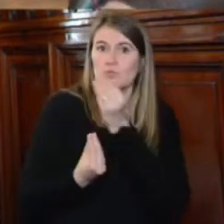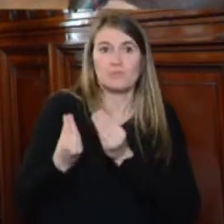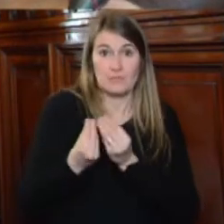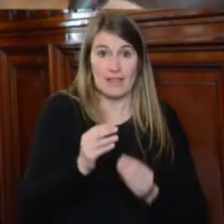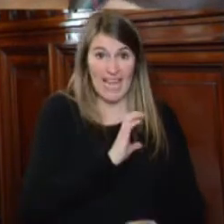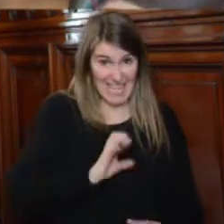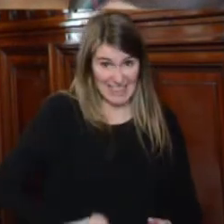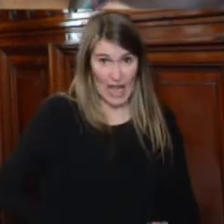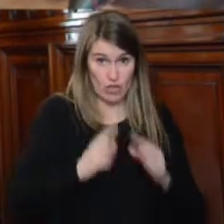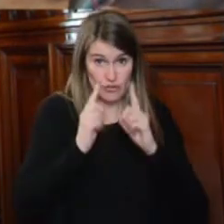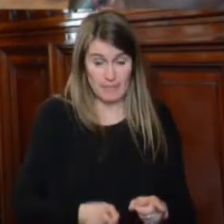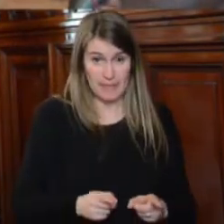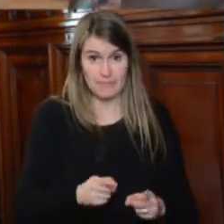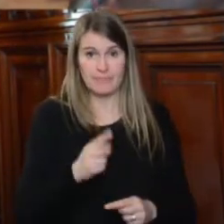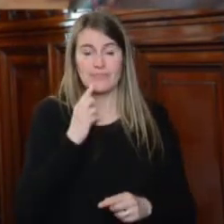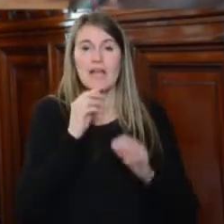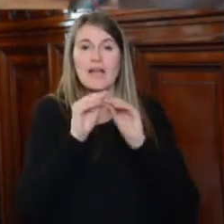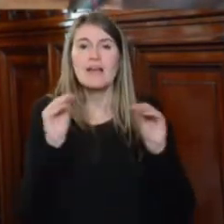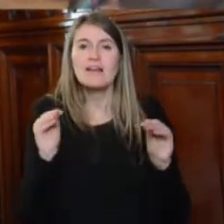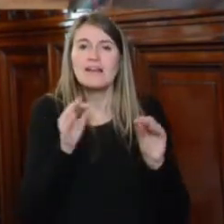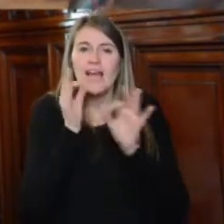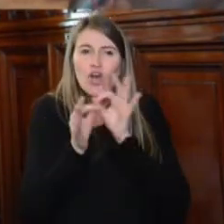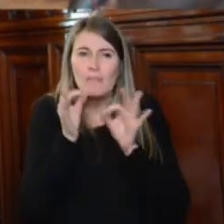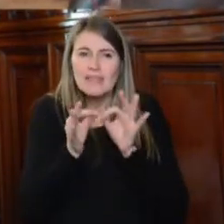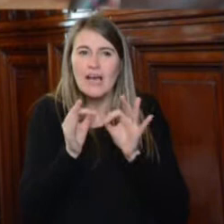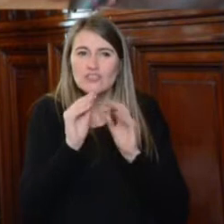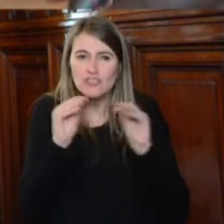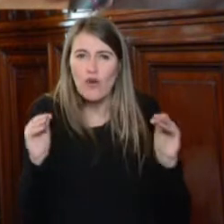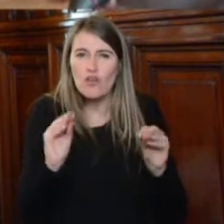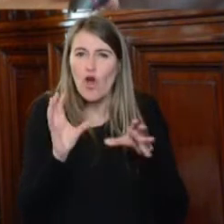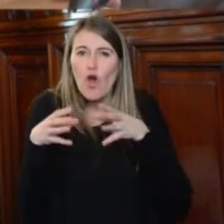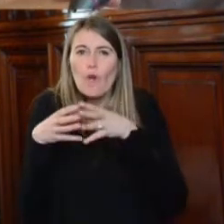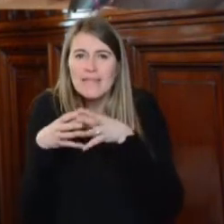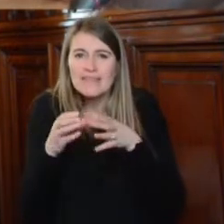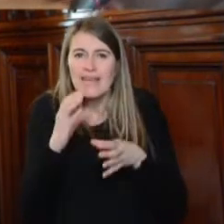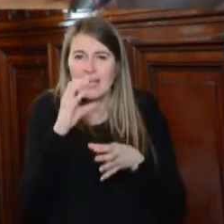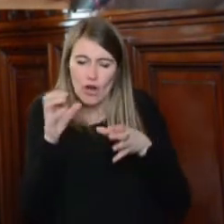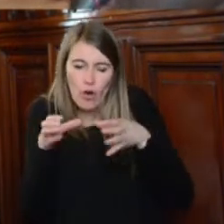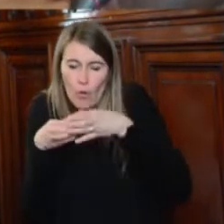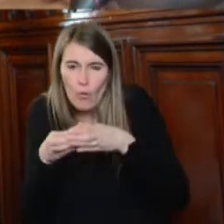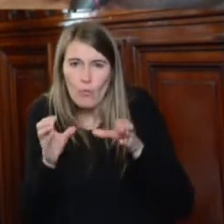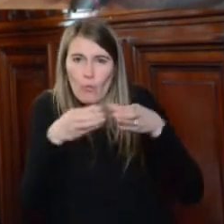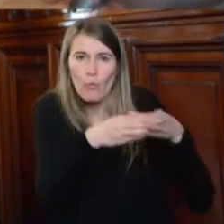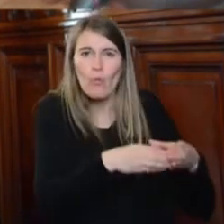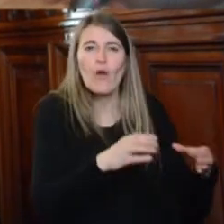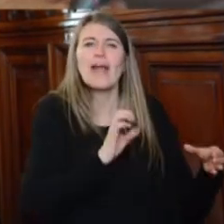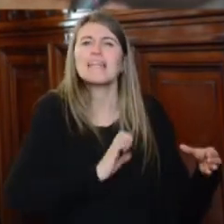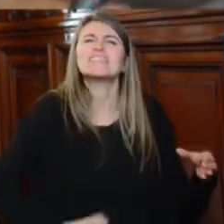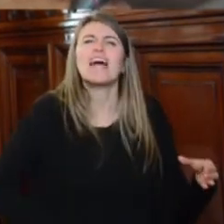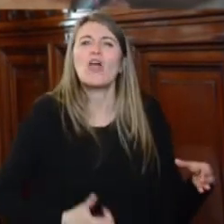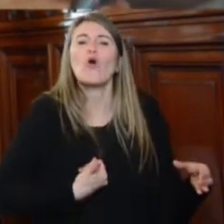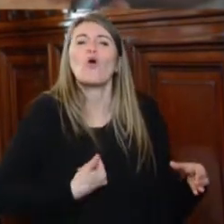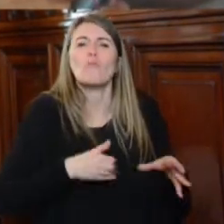Estado y las recomendaciones de sus respectivos comités. Entonces, ¿cómo las asume el Estado, cómo las